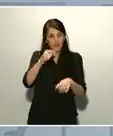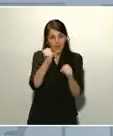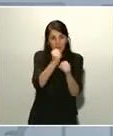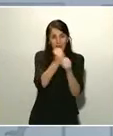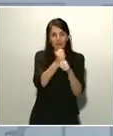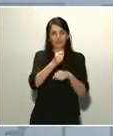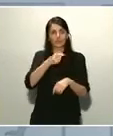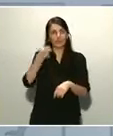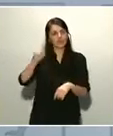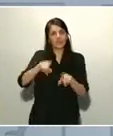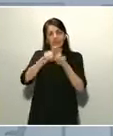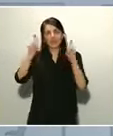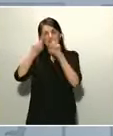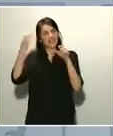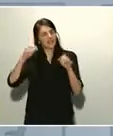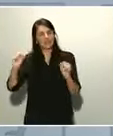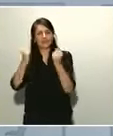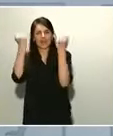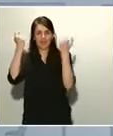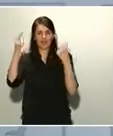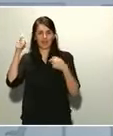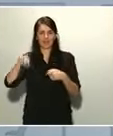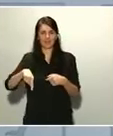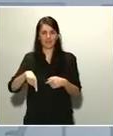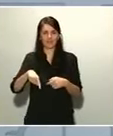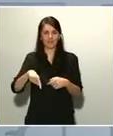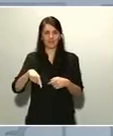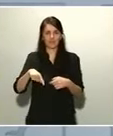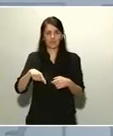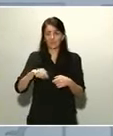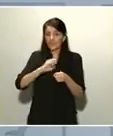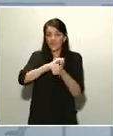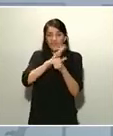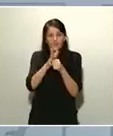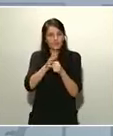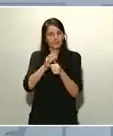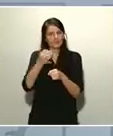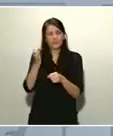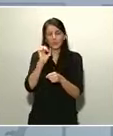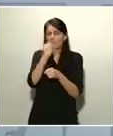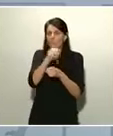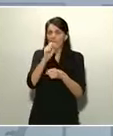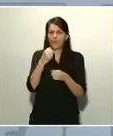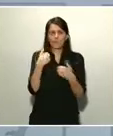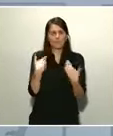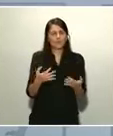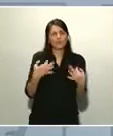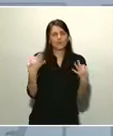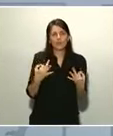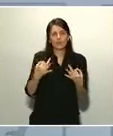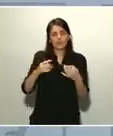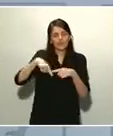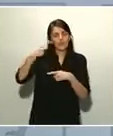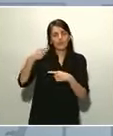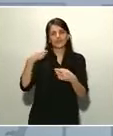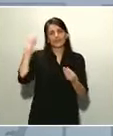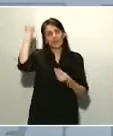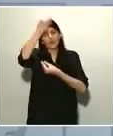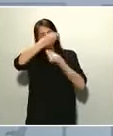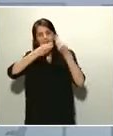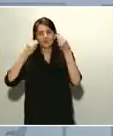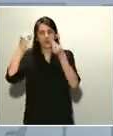tras la victoria al virus, que insisto llegará y pronto, esa imprescindible reflexión y los cambios que sean necesarios